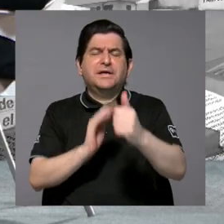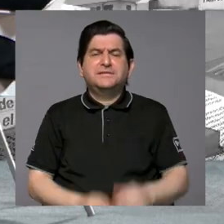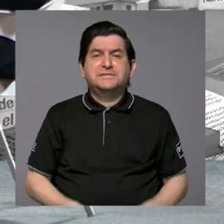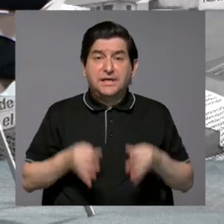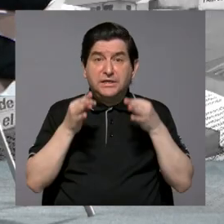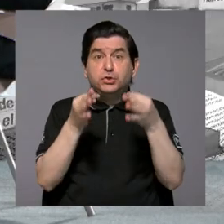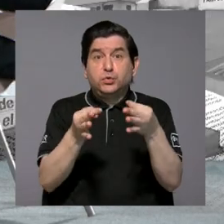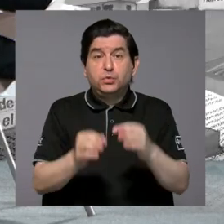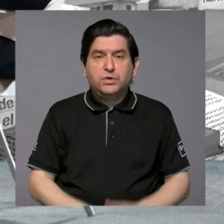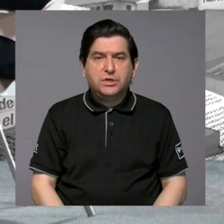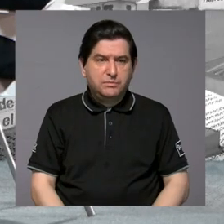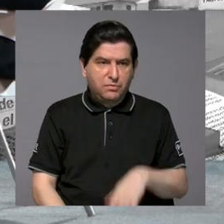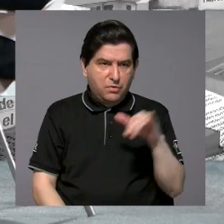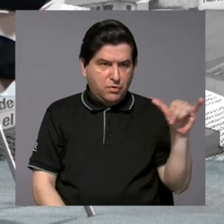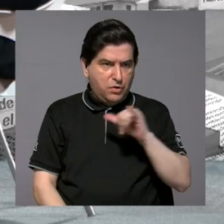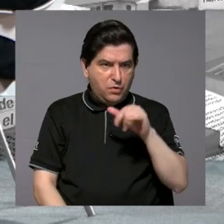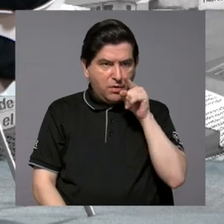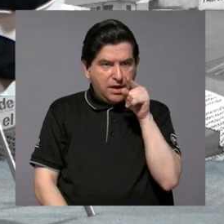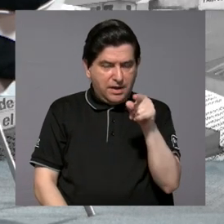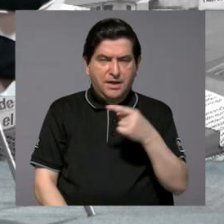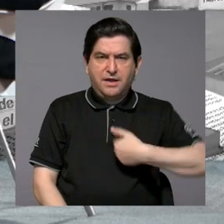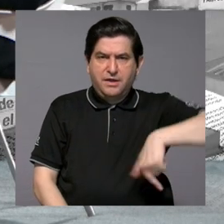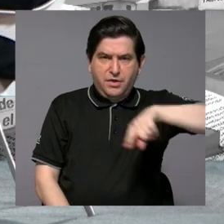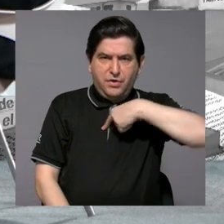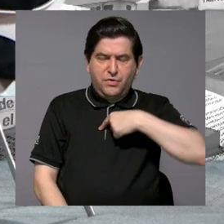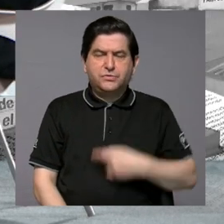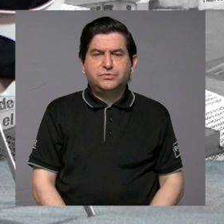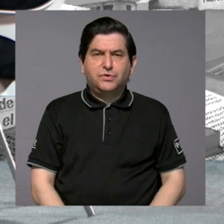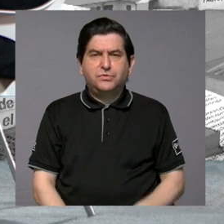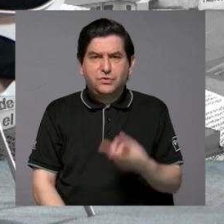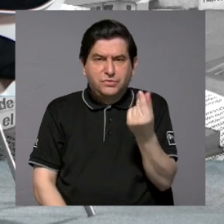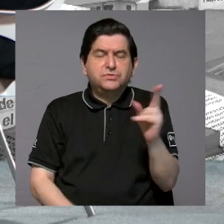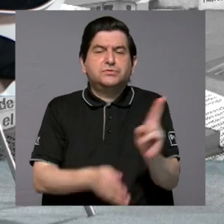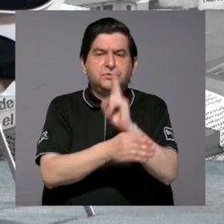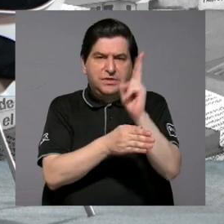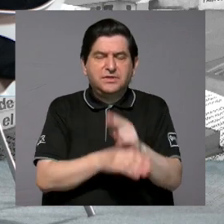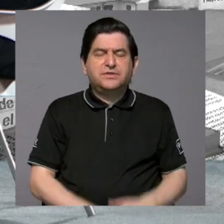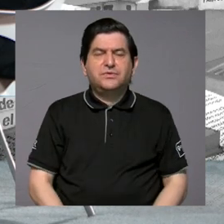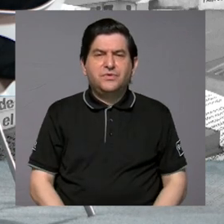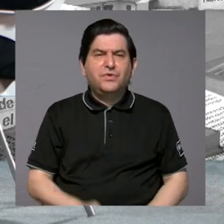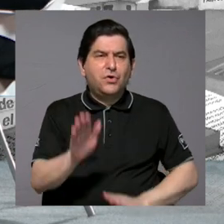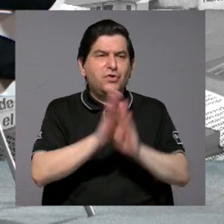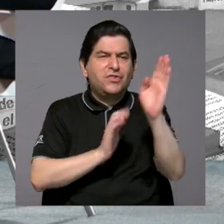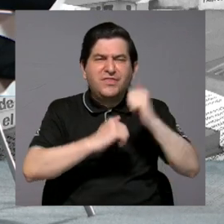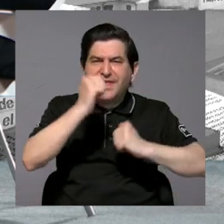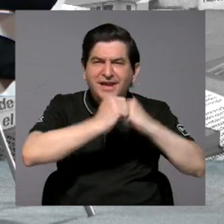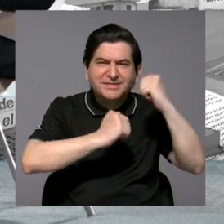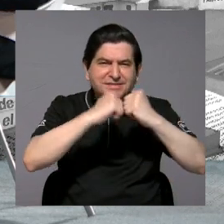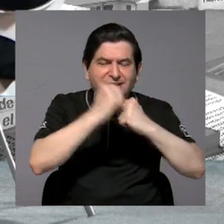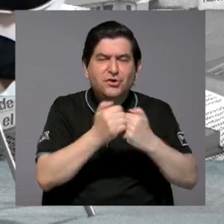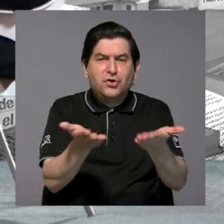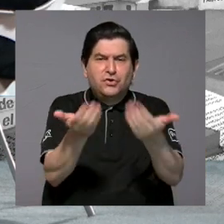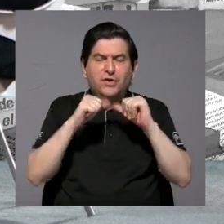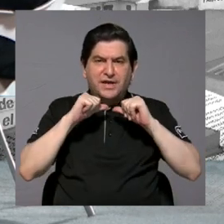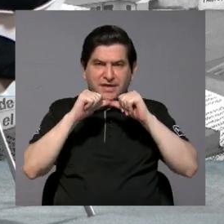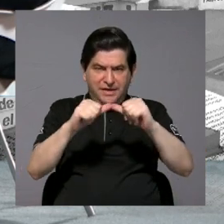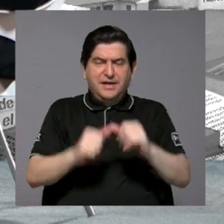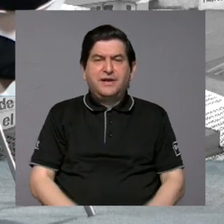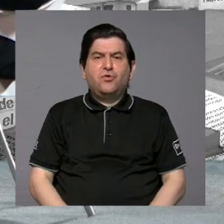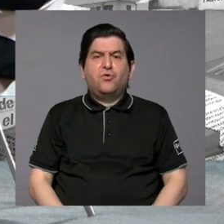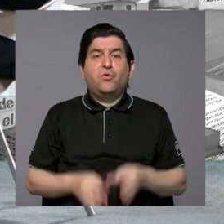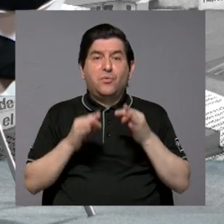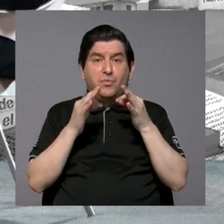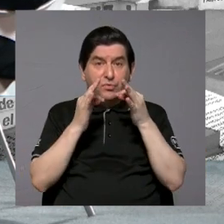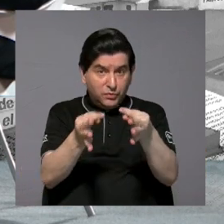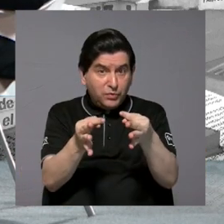turismo. Bueno, entonces, hacia eso es que nosotros tenemos que destinar los recursos. El desarrollo de infraestructuras, si nosotros queremos seguir por la línea del turismo,